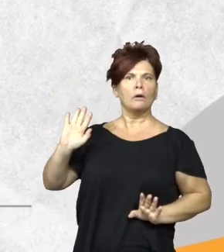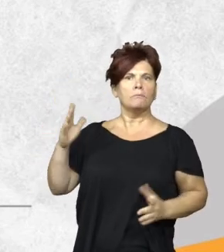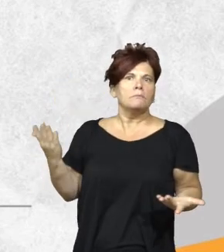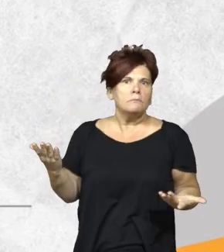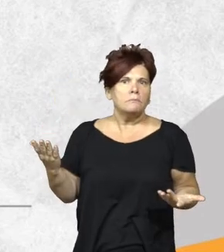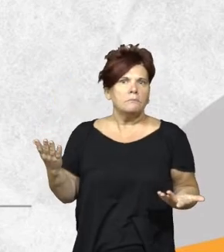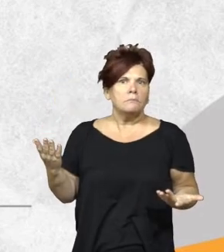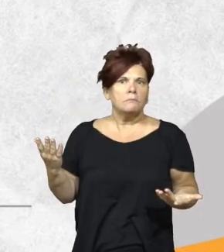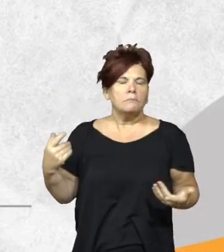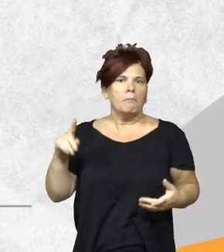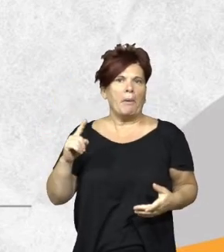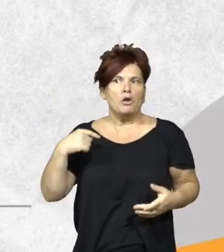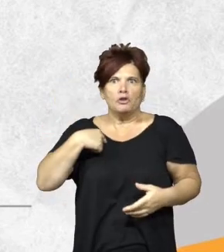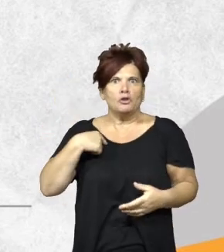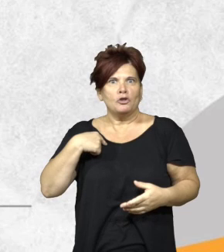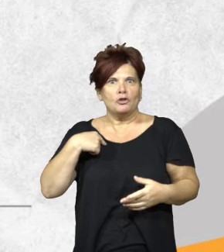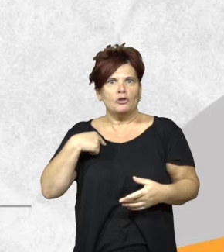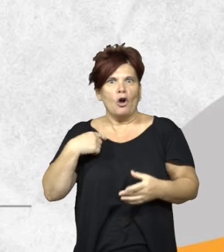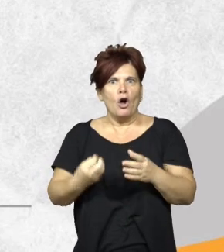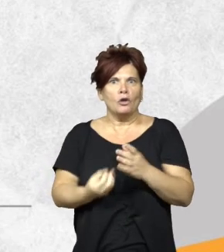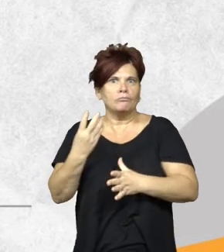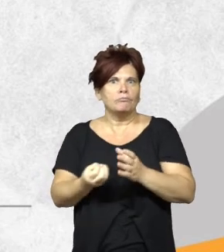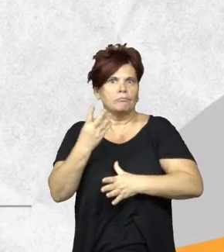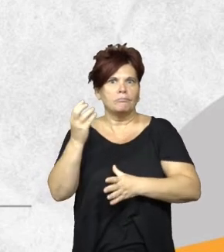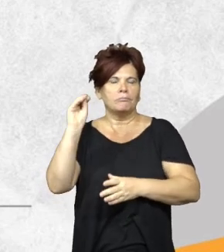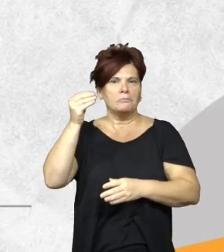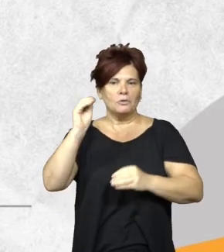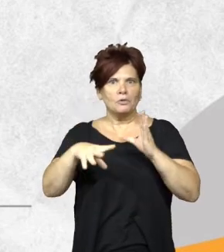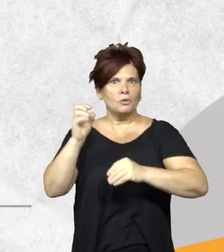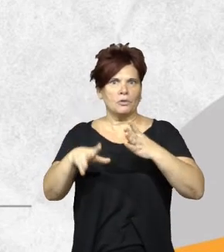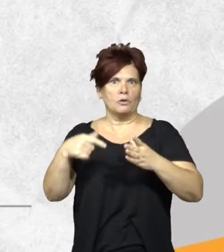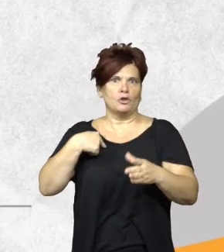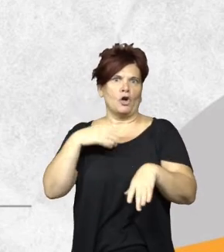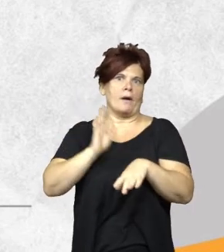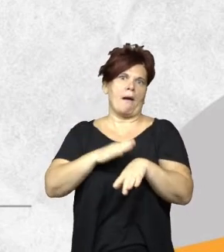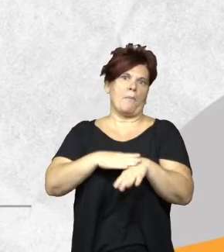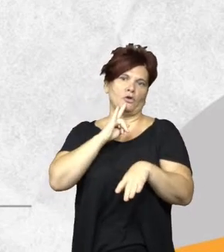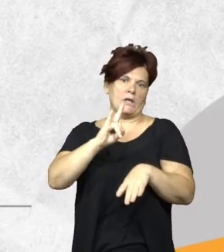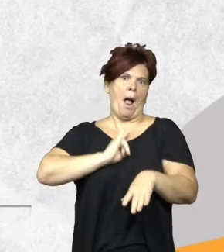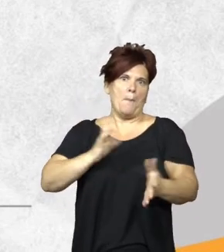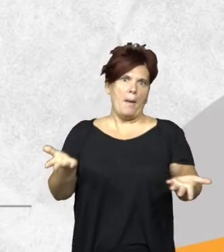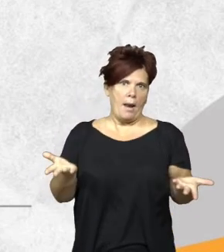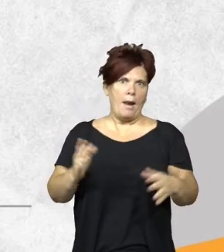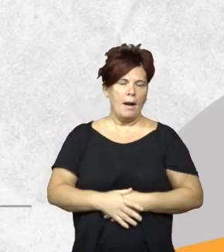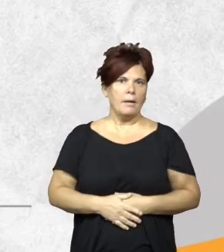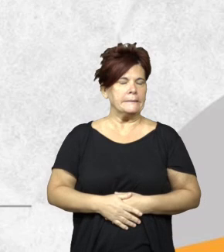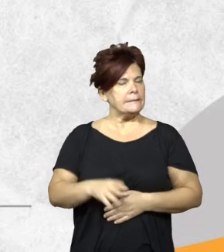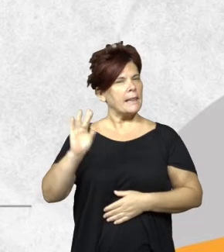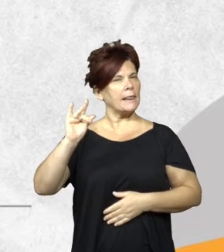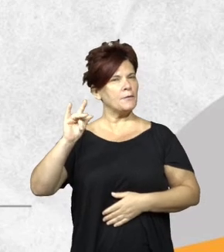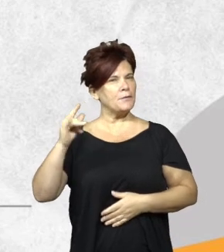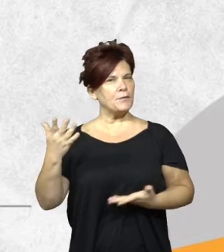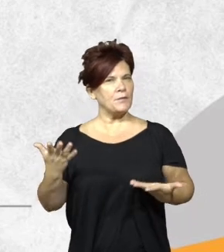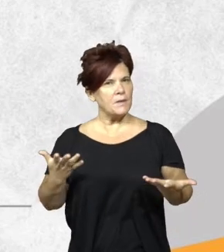de los residuos no tiene por qué hacerse cargo. Entonces, instaurar el concepto de que los residuos son responsabilidad del generador es muy difícil.